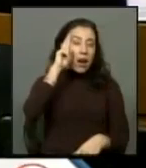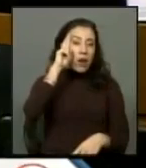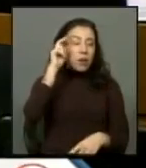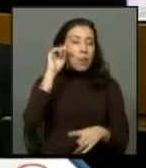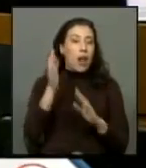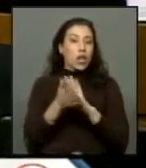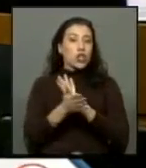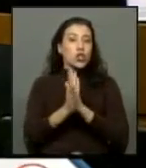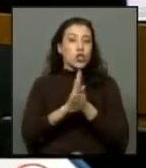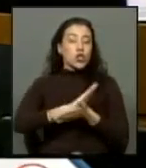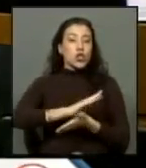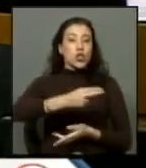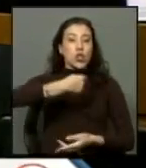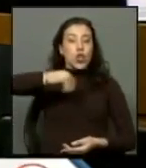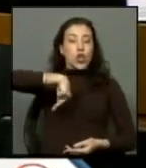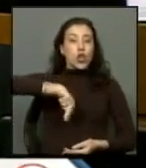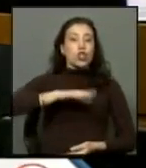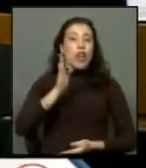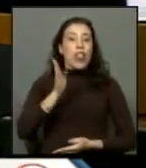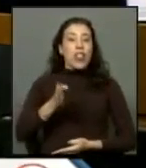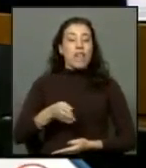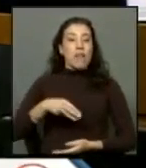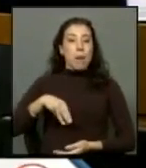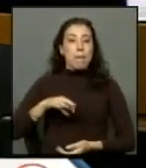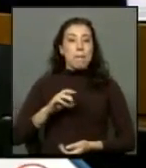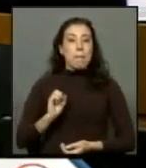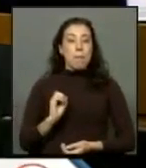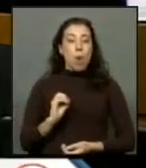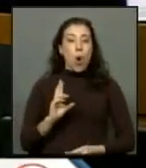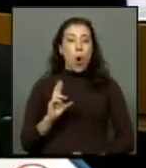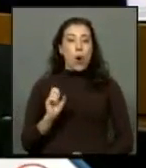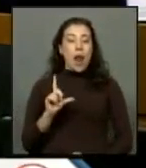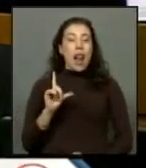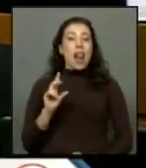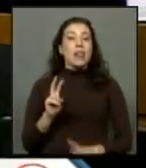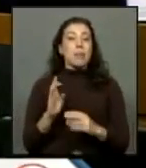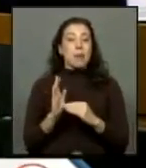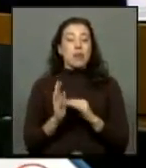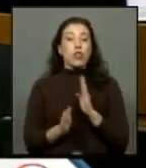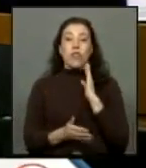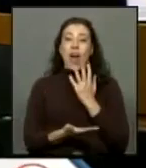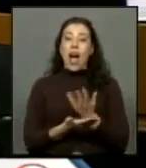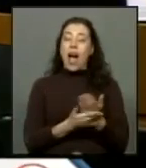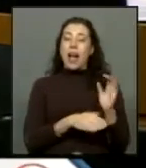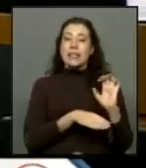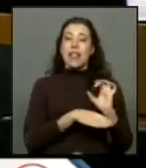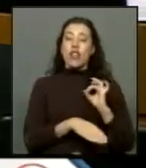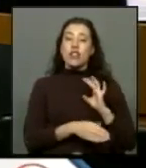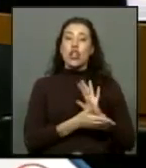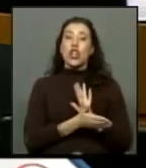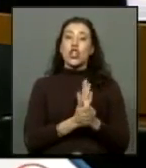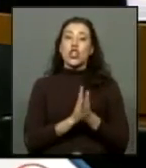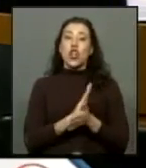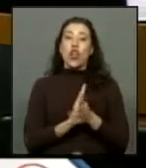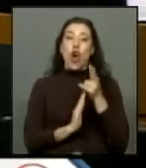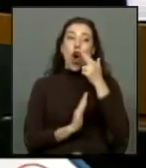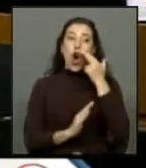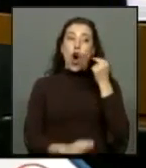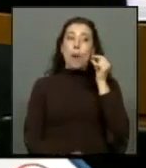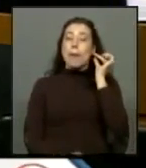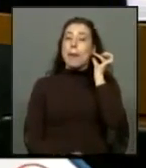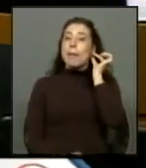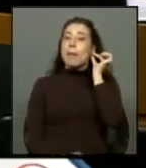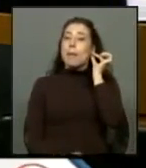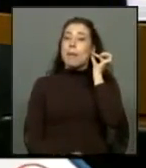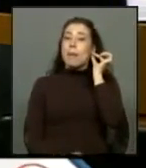para todos nosotros del deber moral y de la deuda que aún tiene el Estado de Chile con todos aquellos hombres y